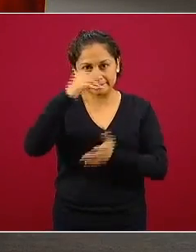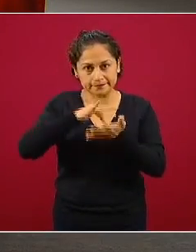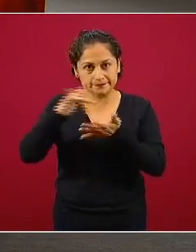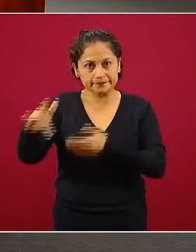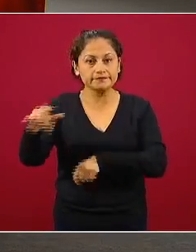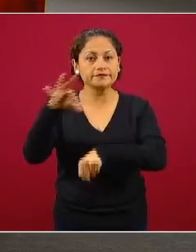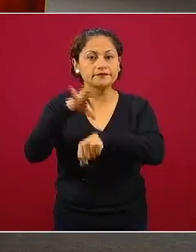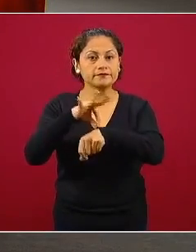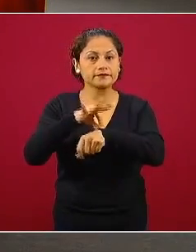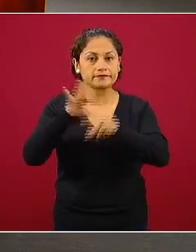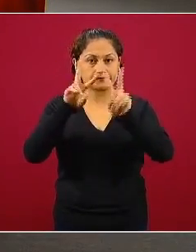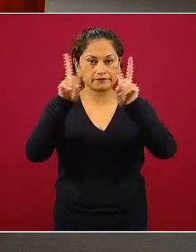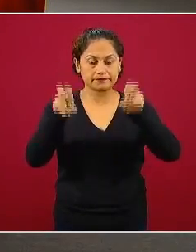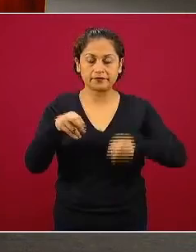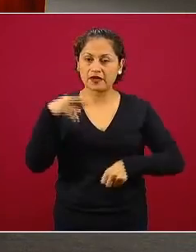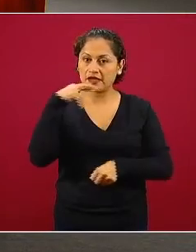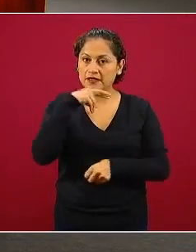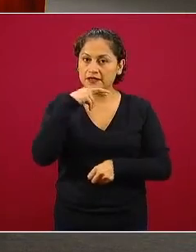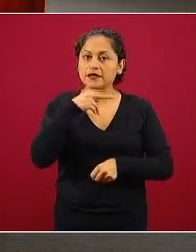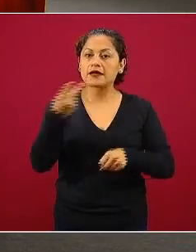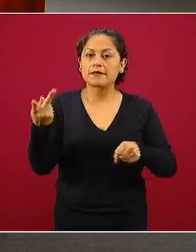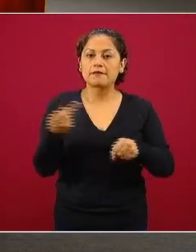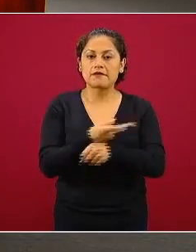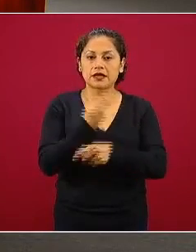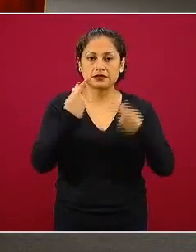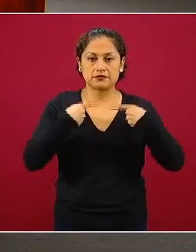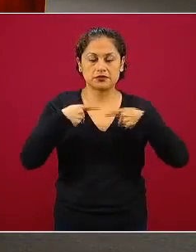vámonos más rapidito con el personal de salud